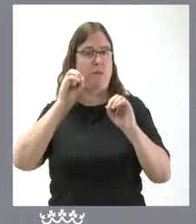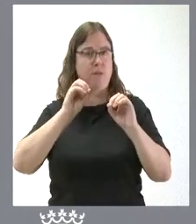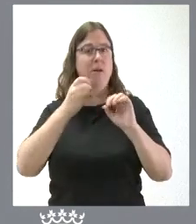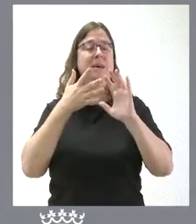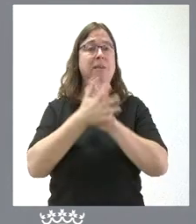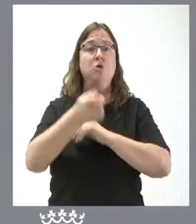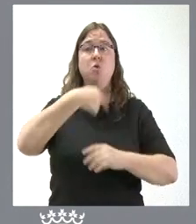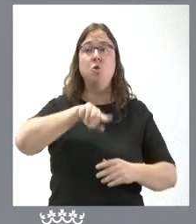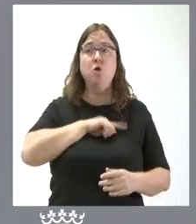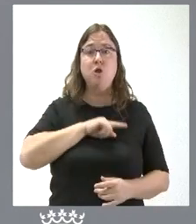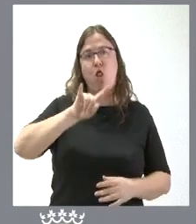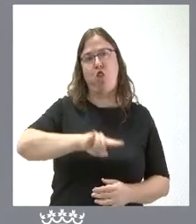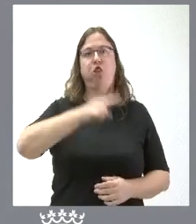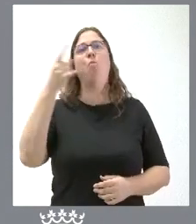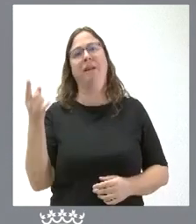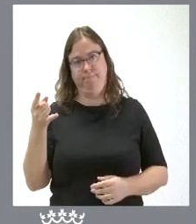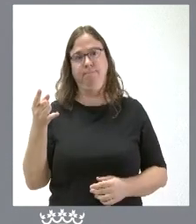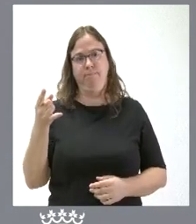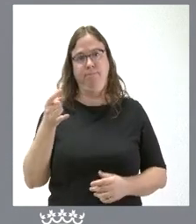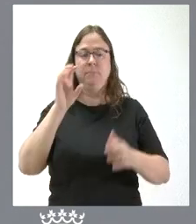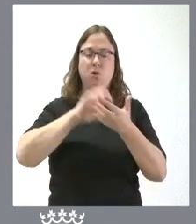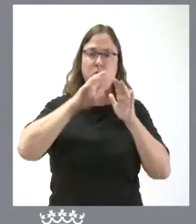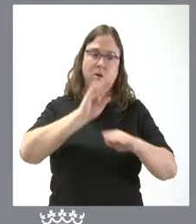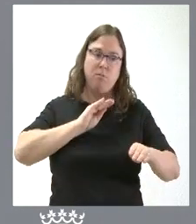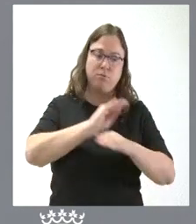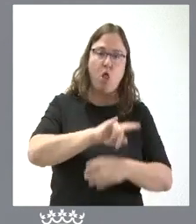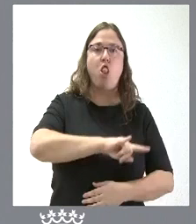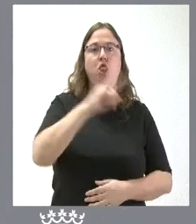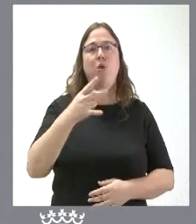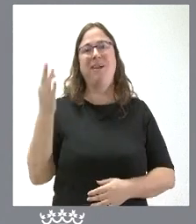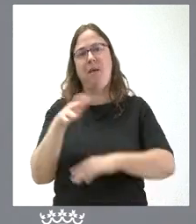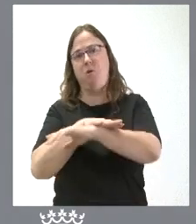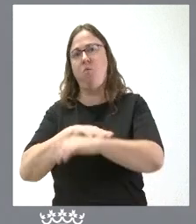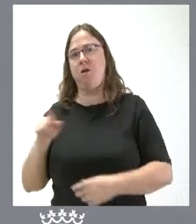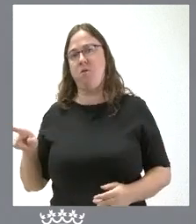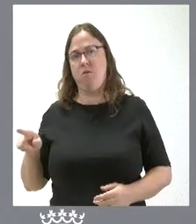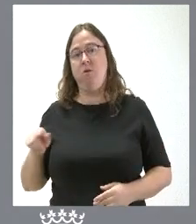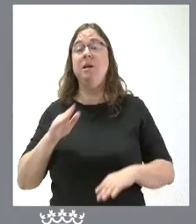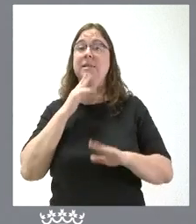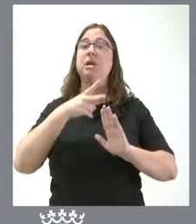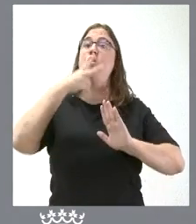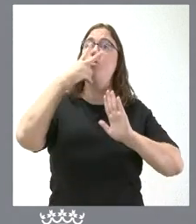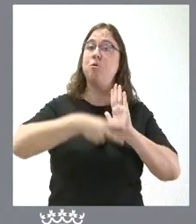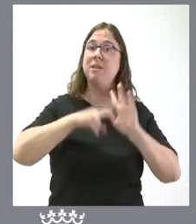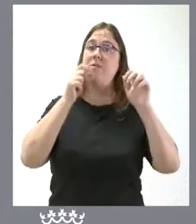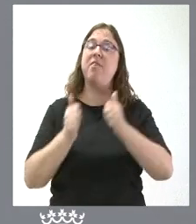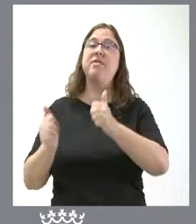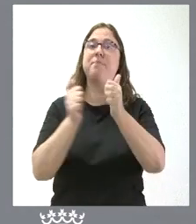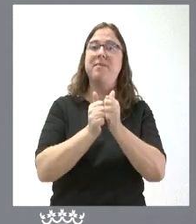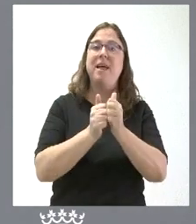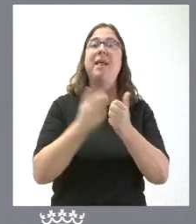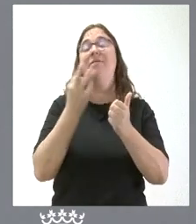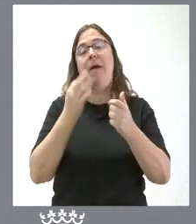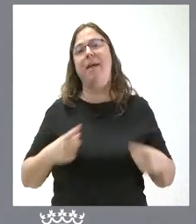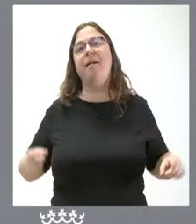aportamos el doble la Junta de Castilla y León de lo que aporta el Gobierno cuando la normativa en materia de dependencia señala que sería a